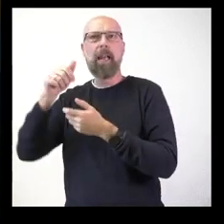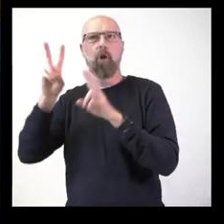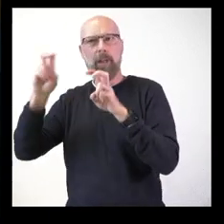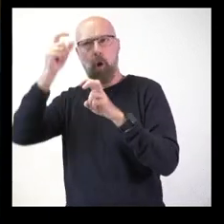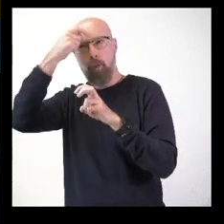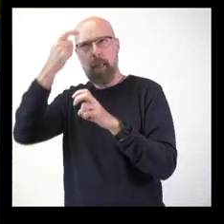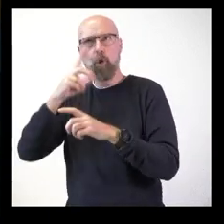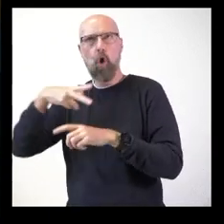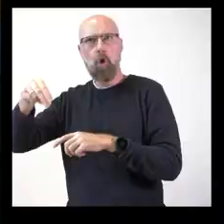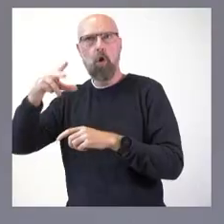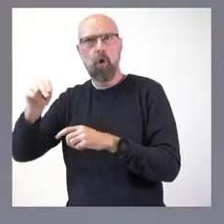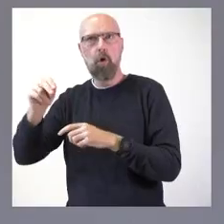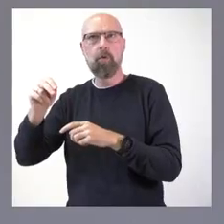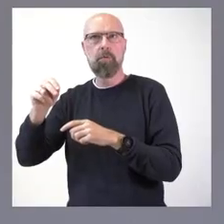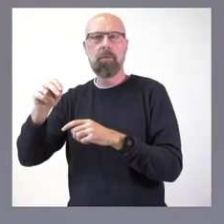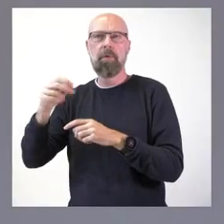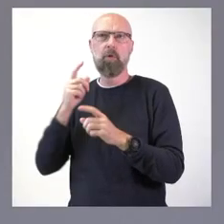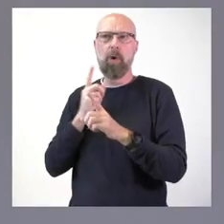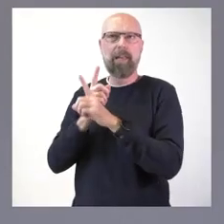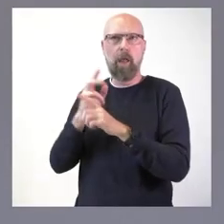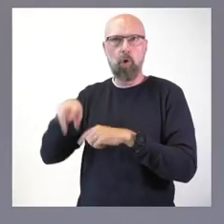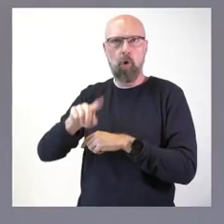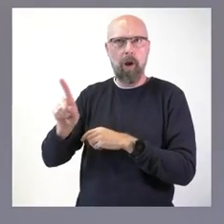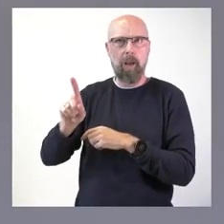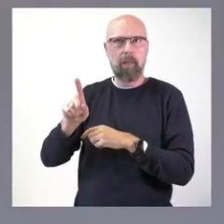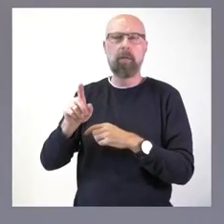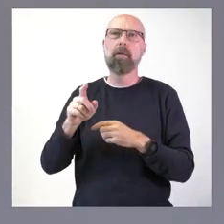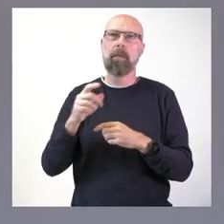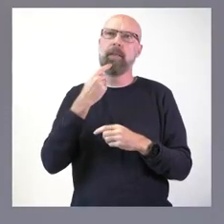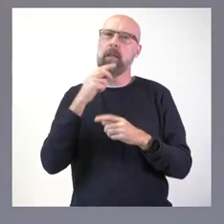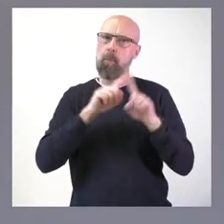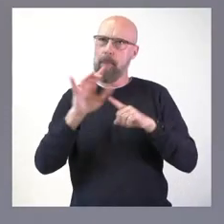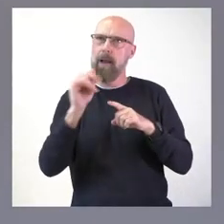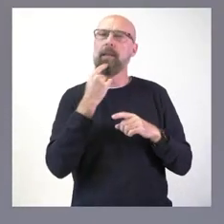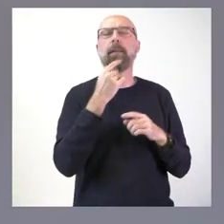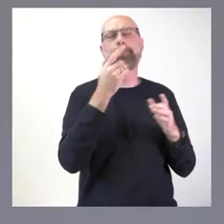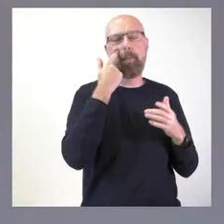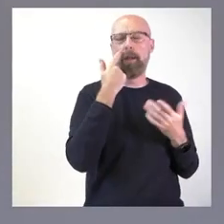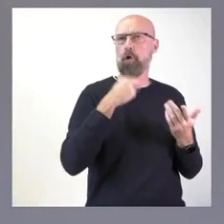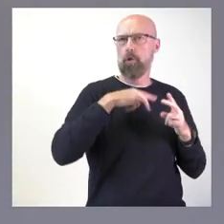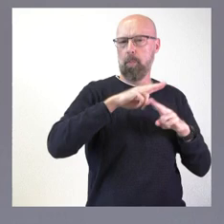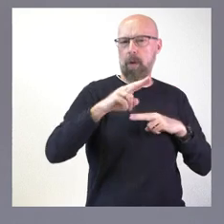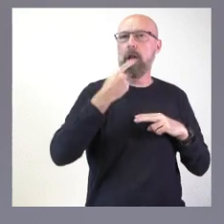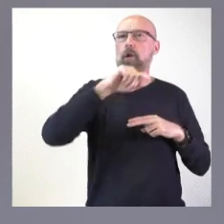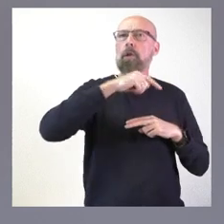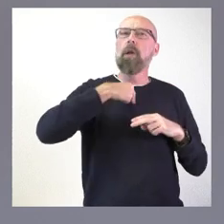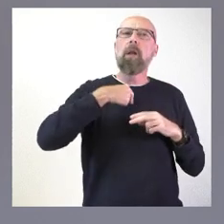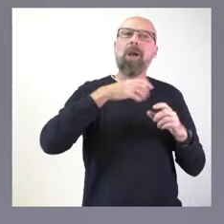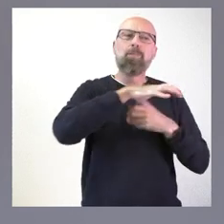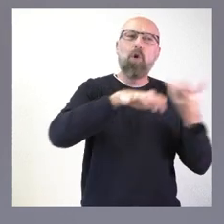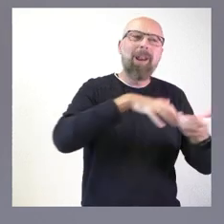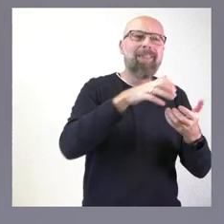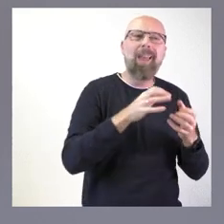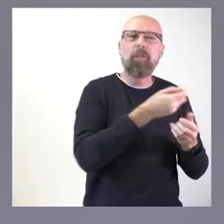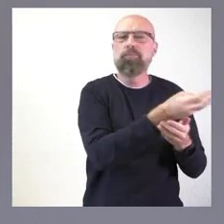que el problema existe. Estamos mostrando nuestro repulsa total hacia cualquier tipo de violencia, específicamente también la violencia de género.